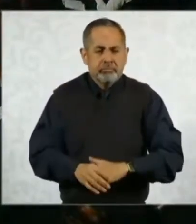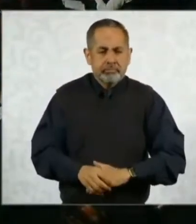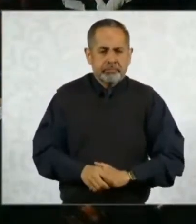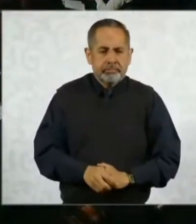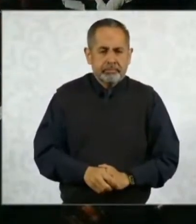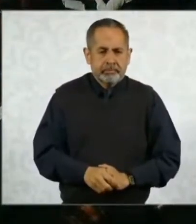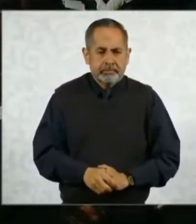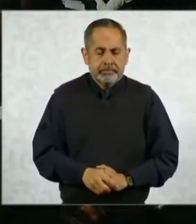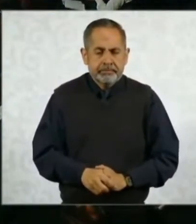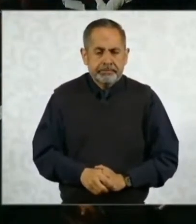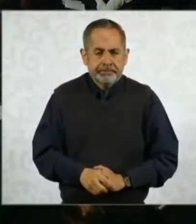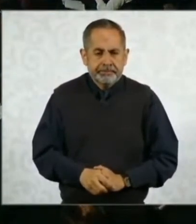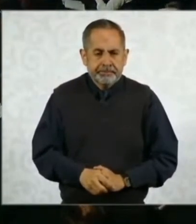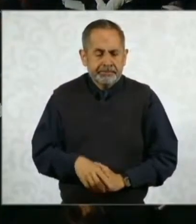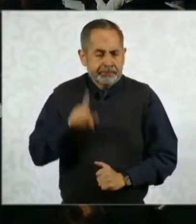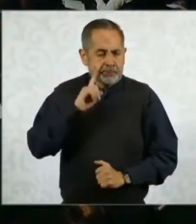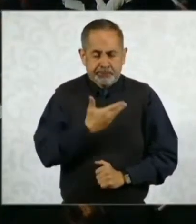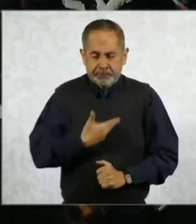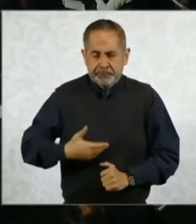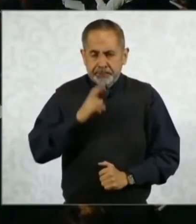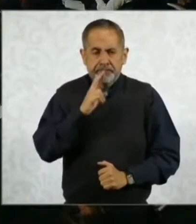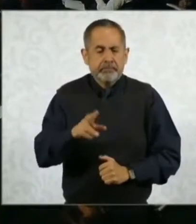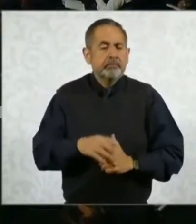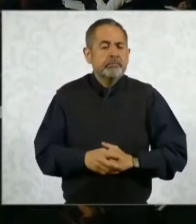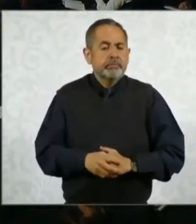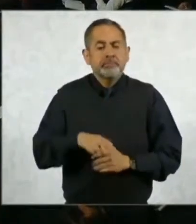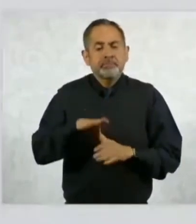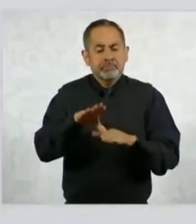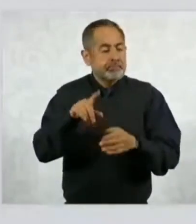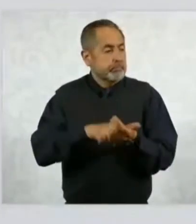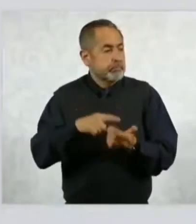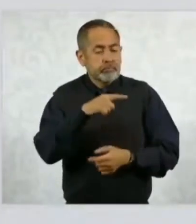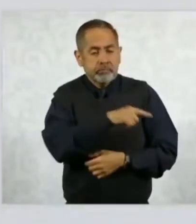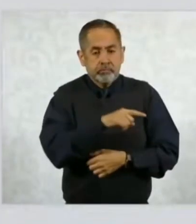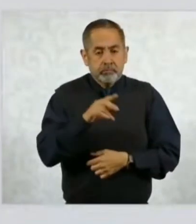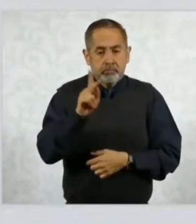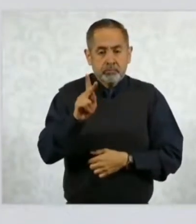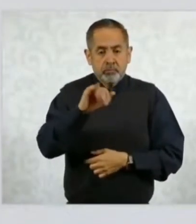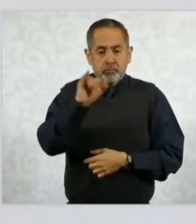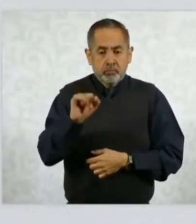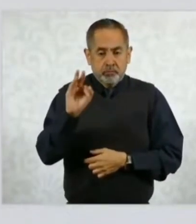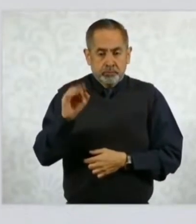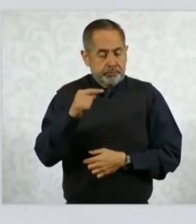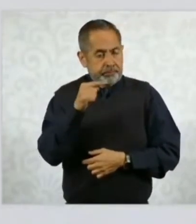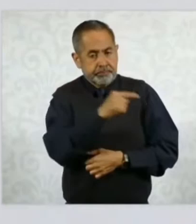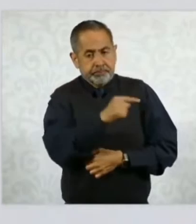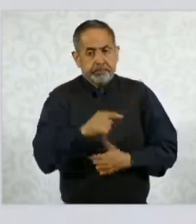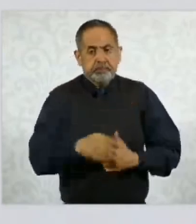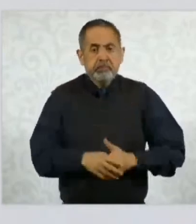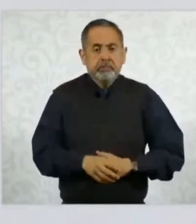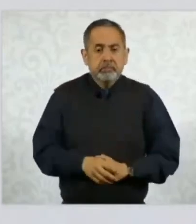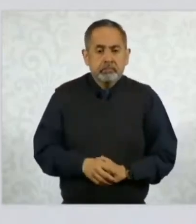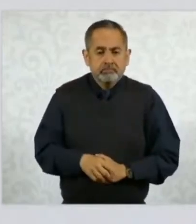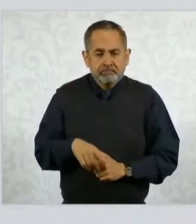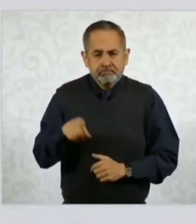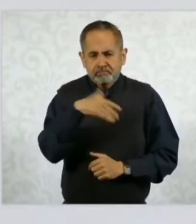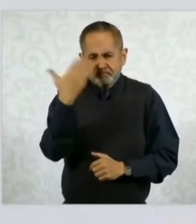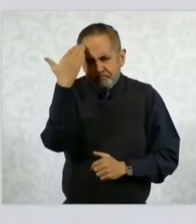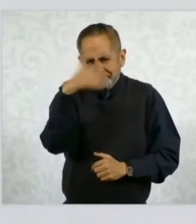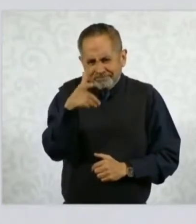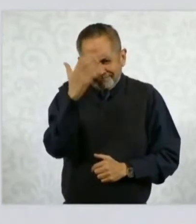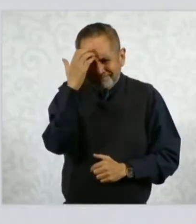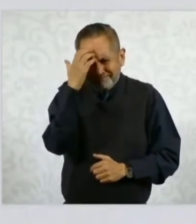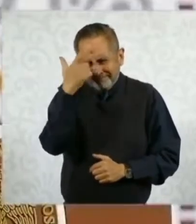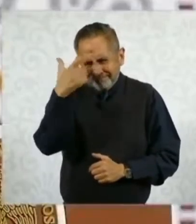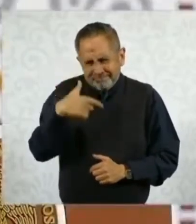Bueno, sobre el Poder Judicial, pues ya conocen nuestra posición